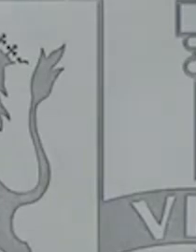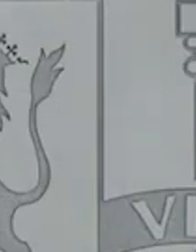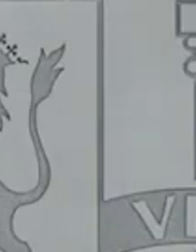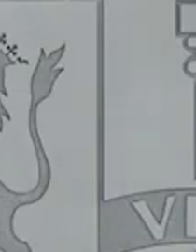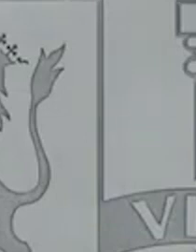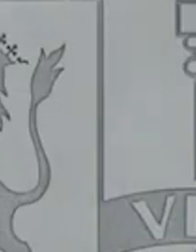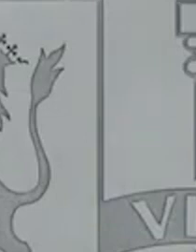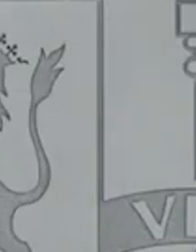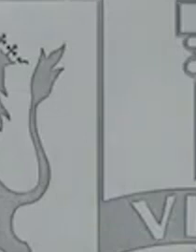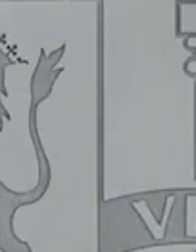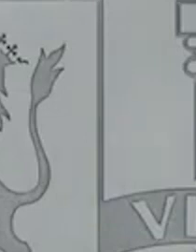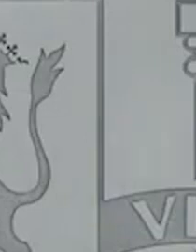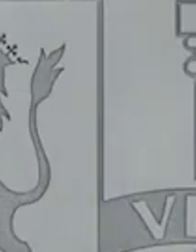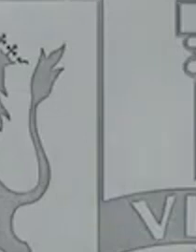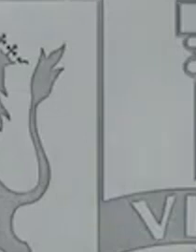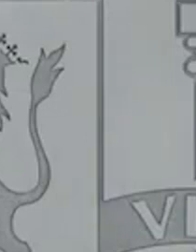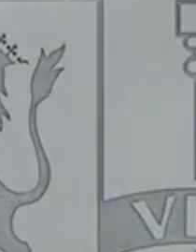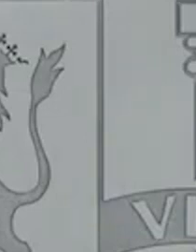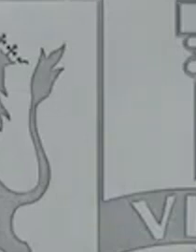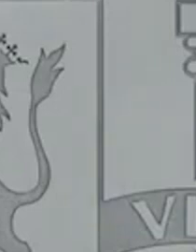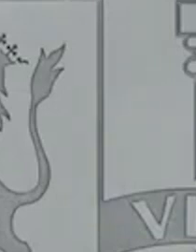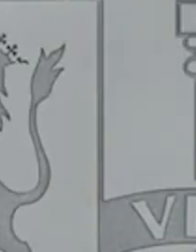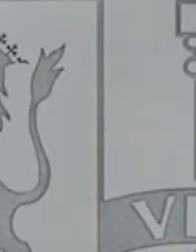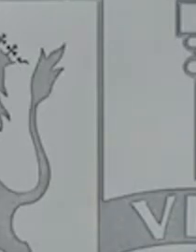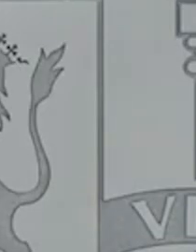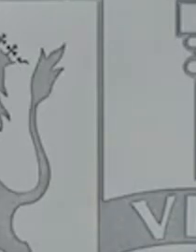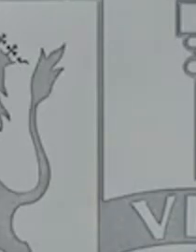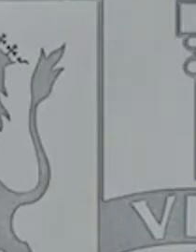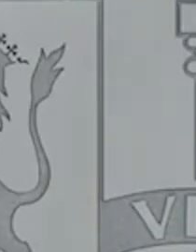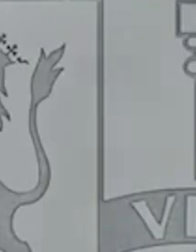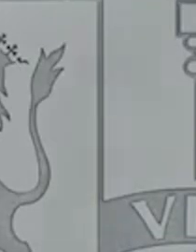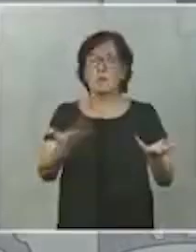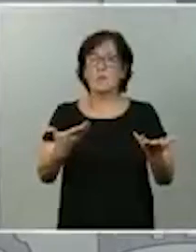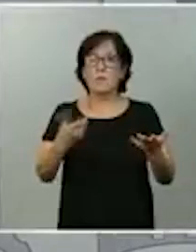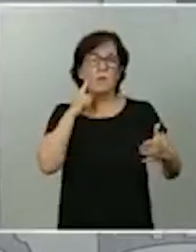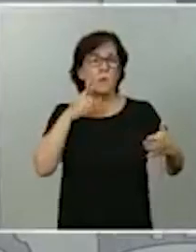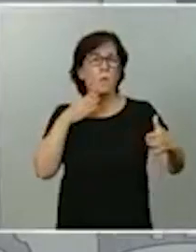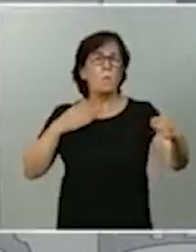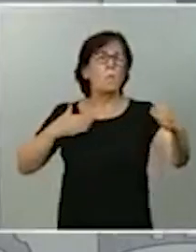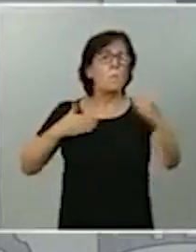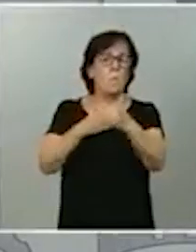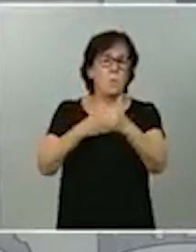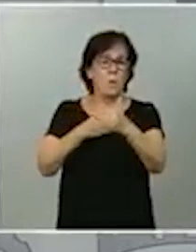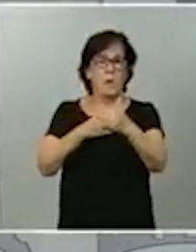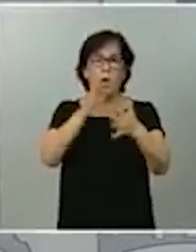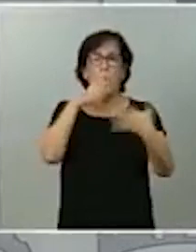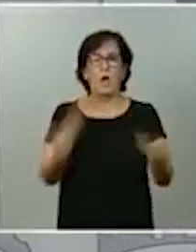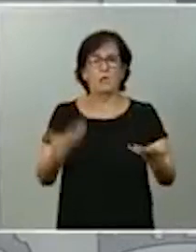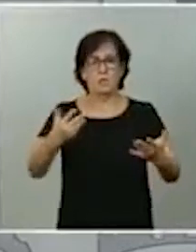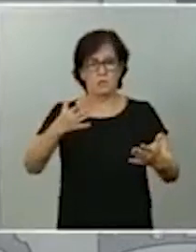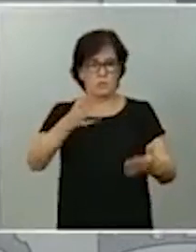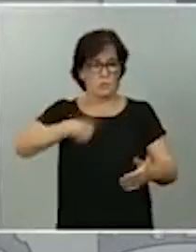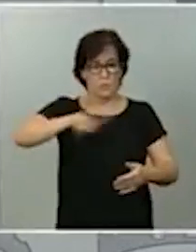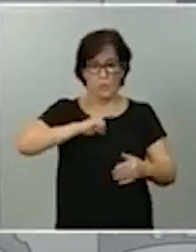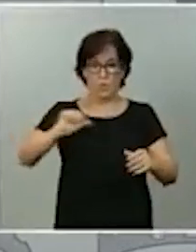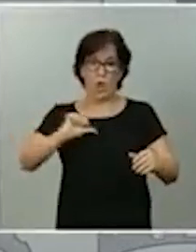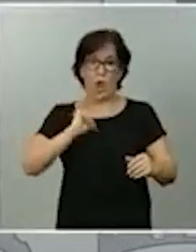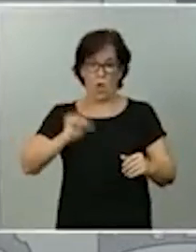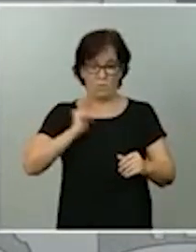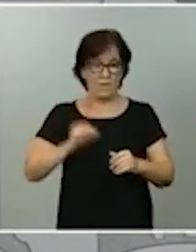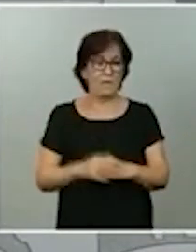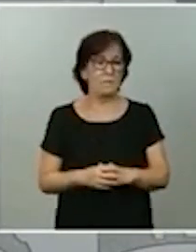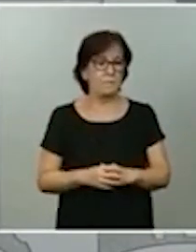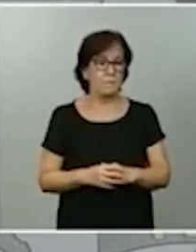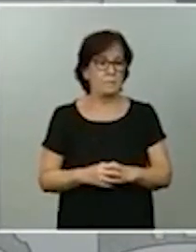algo fundamental que logramos entre todos, y es el colapso de nuestros hospitales. En mis primeras